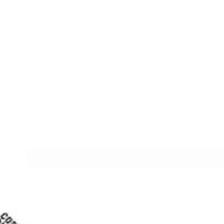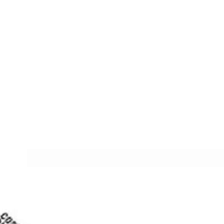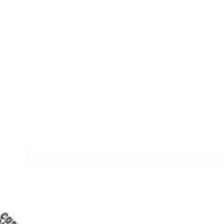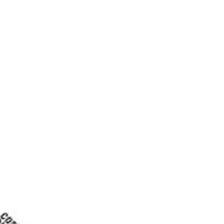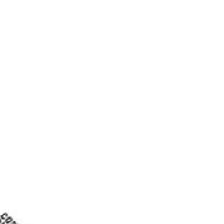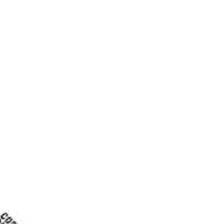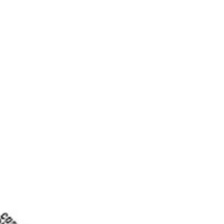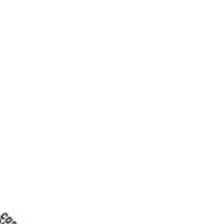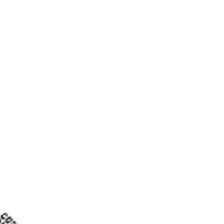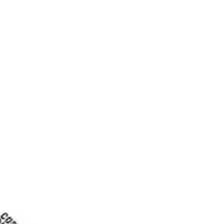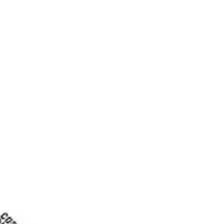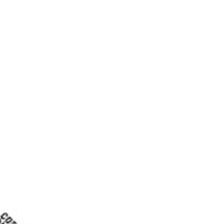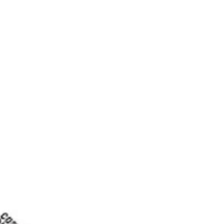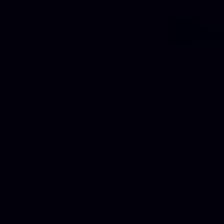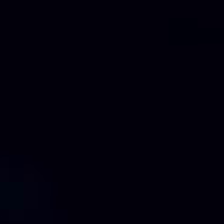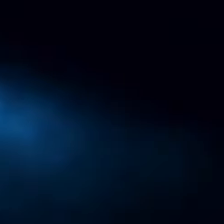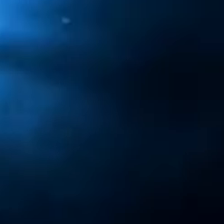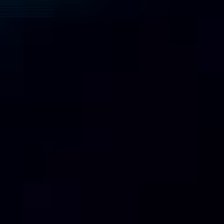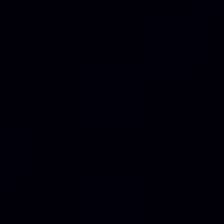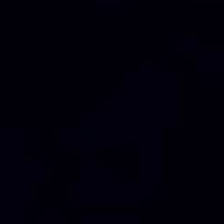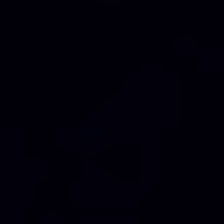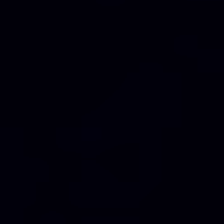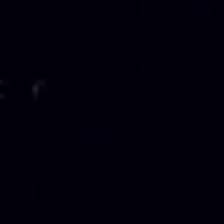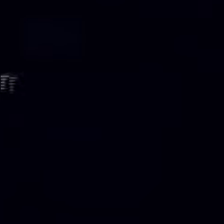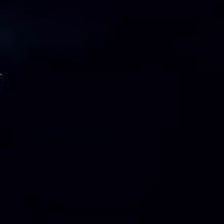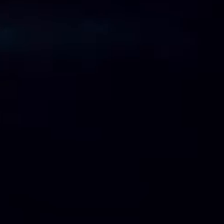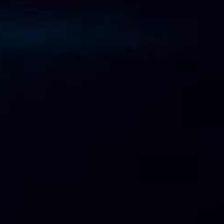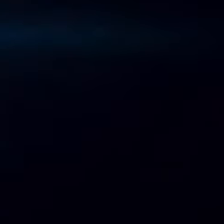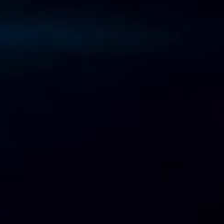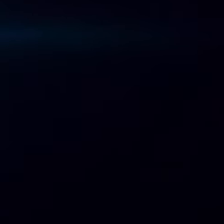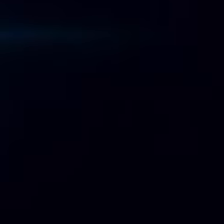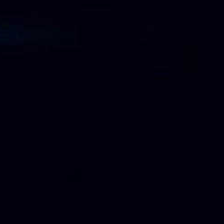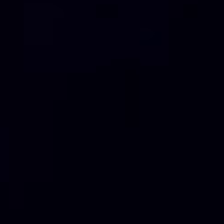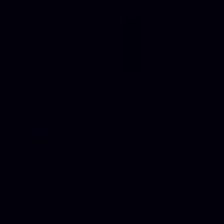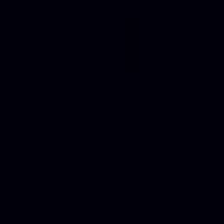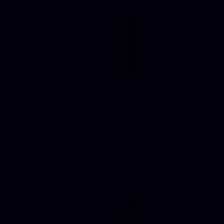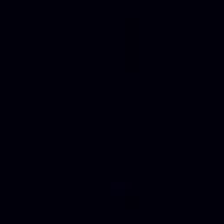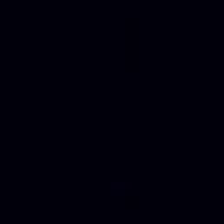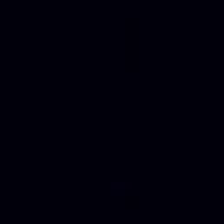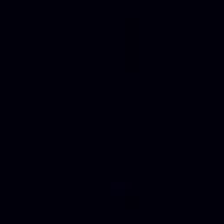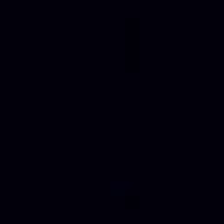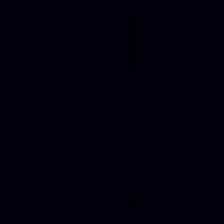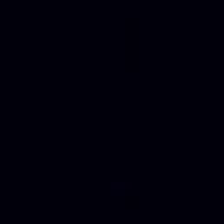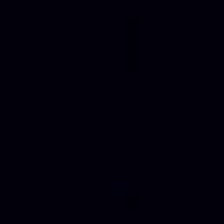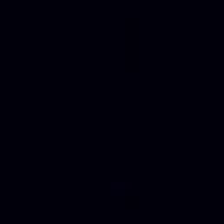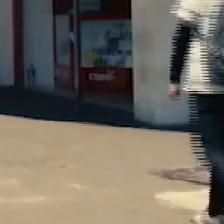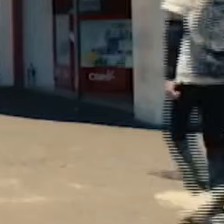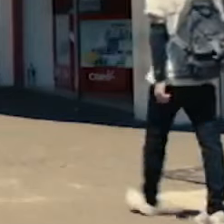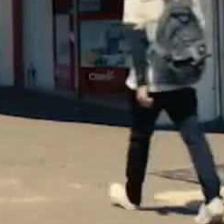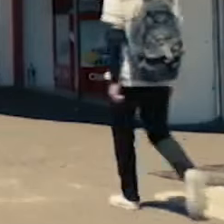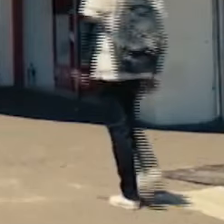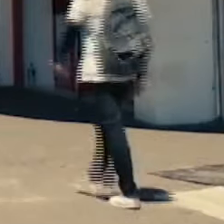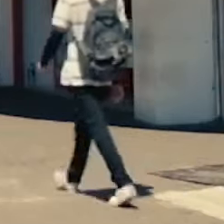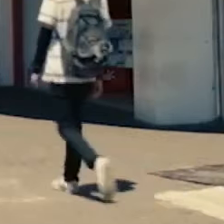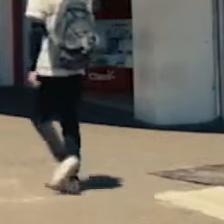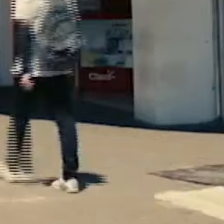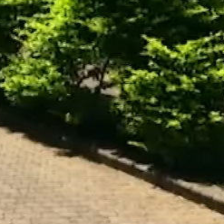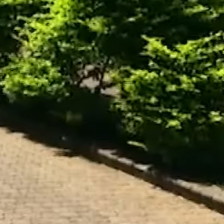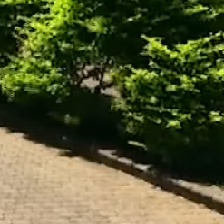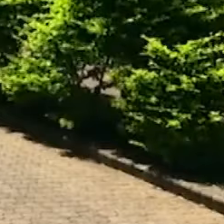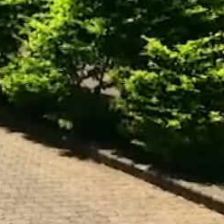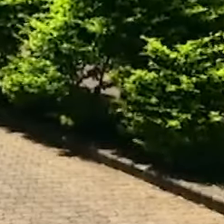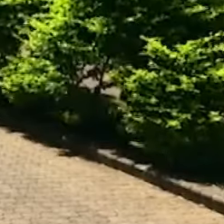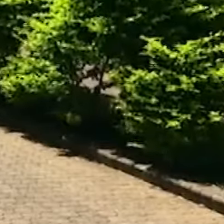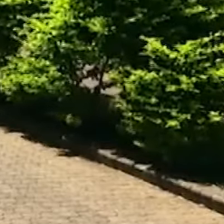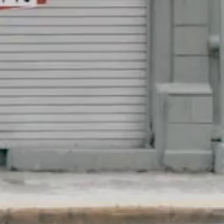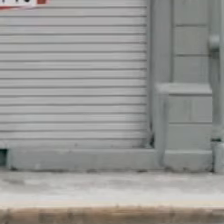martes en Café Nacional, por 13 Costa Rica Televisión. Un documental que nos